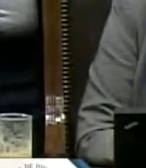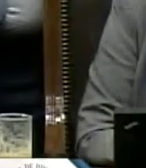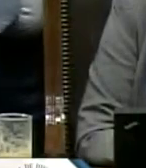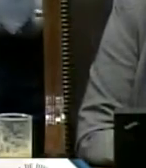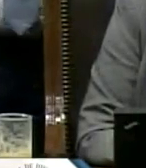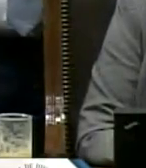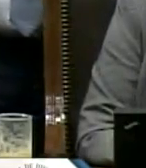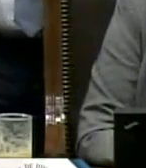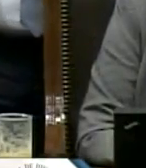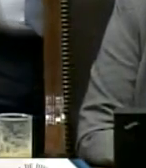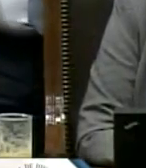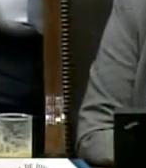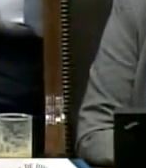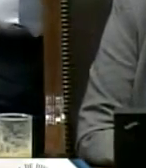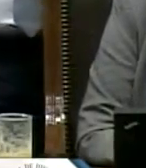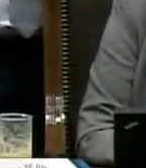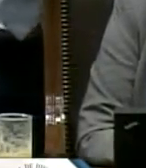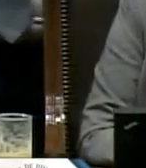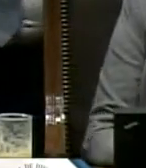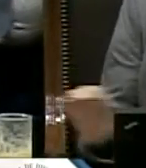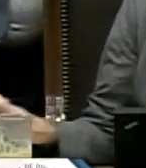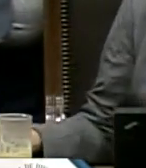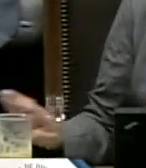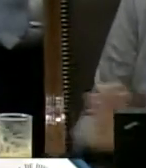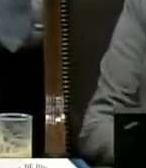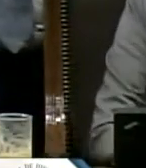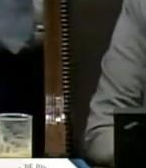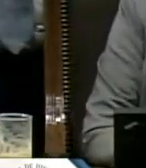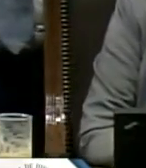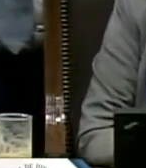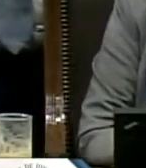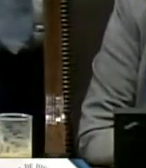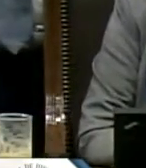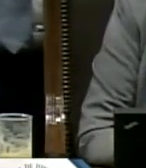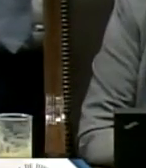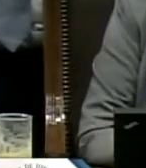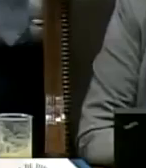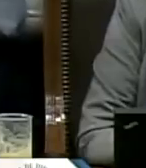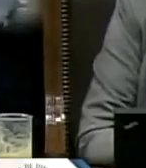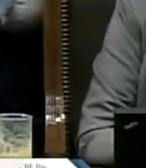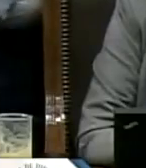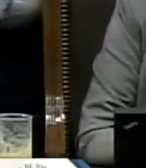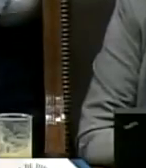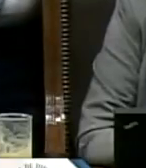de Peña Nolén que ha sido invitada el fascismo está presente